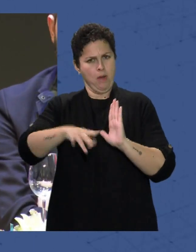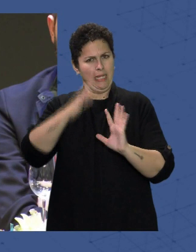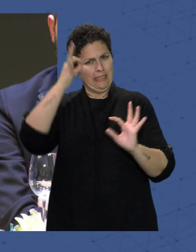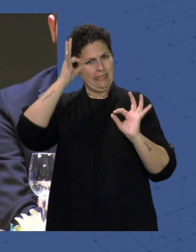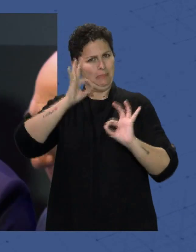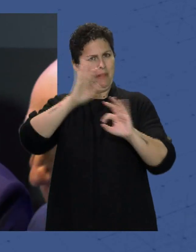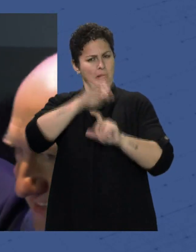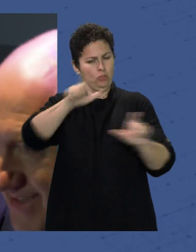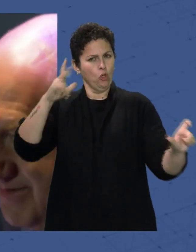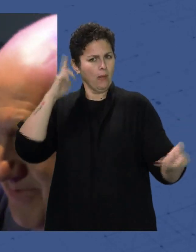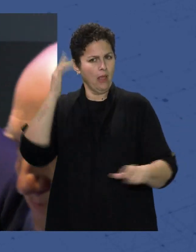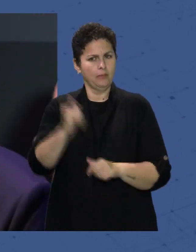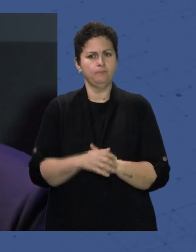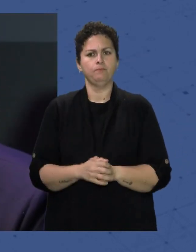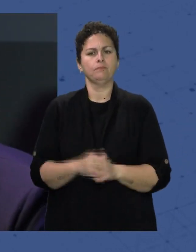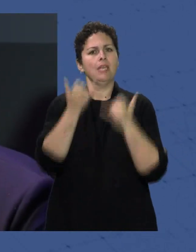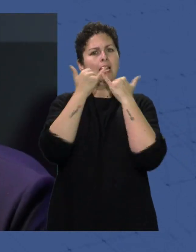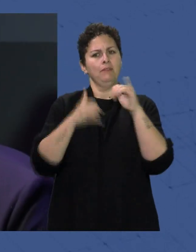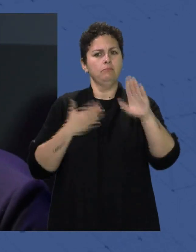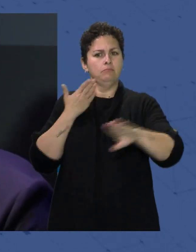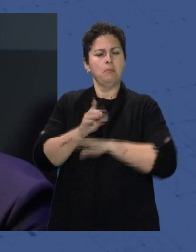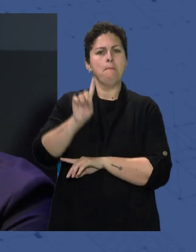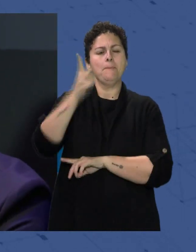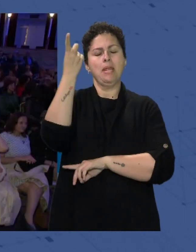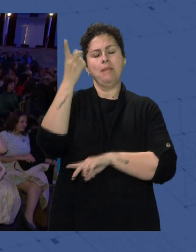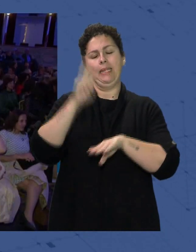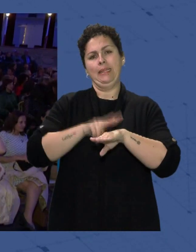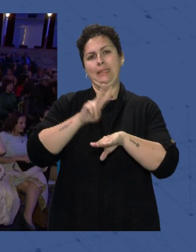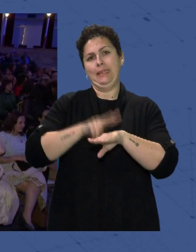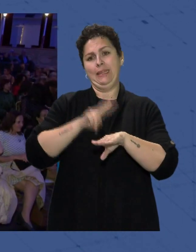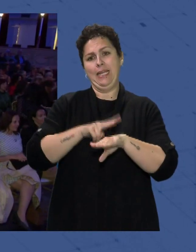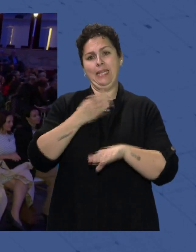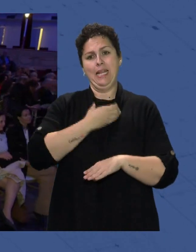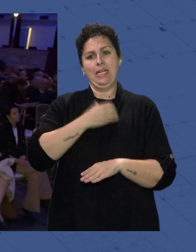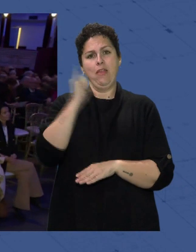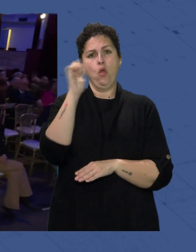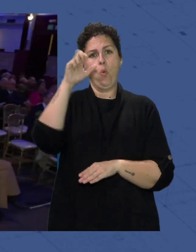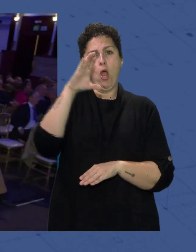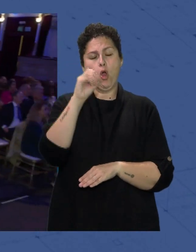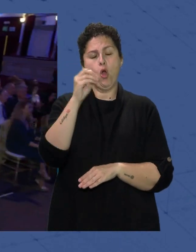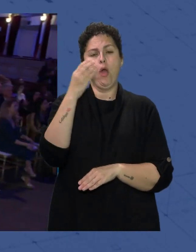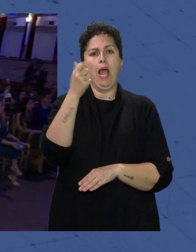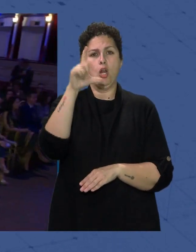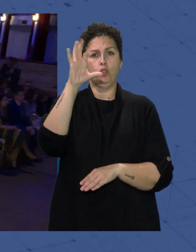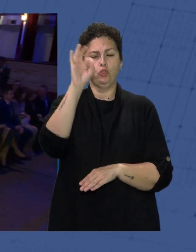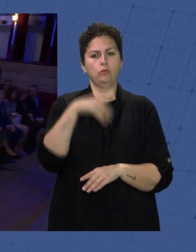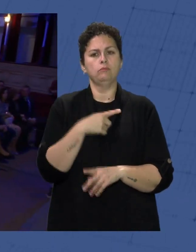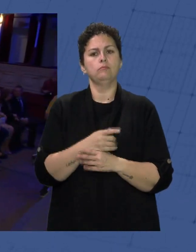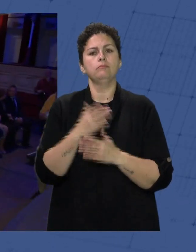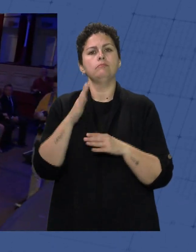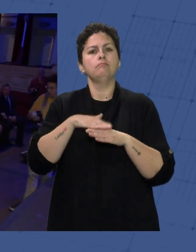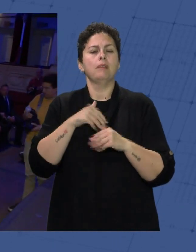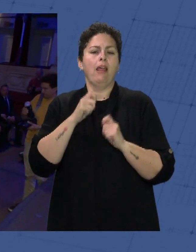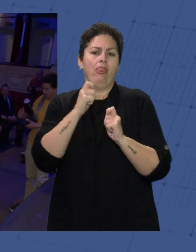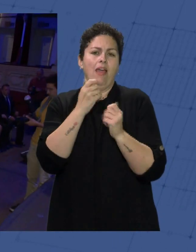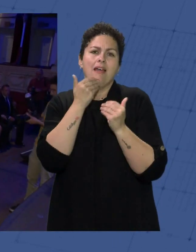jubilados Al evento ha asistido el primer teniente alcalde de Almería, Juanjo Alonso Para agradecer el trabajo que realizan día a